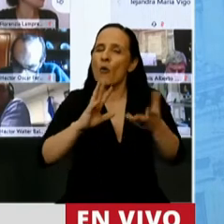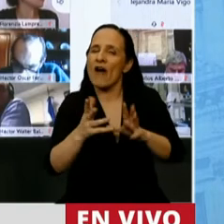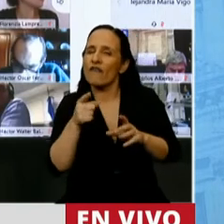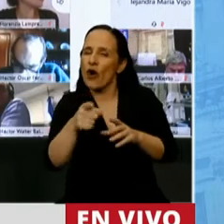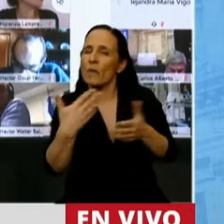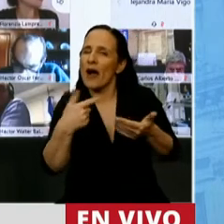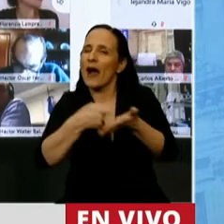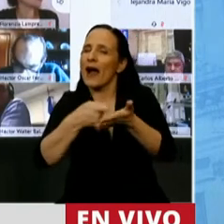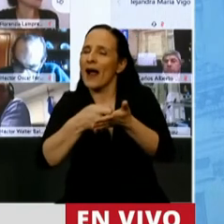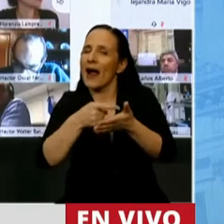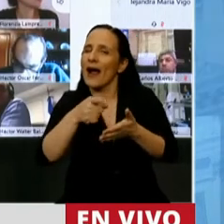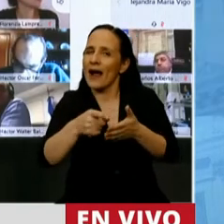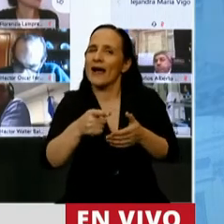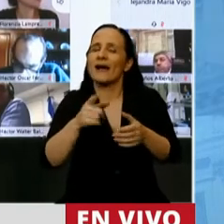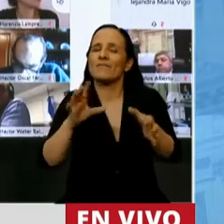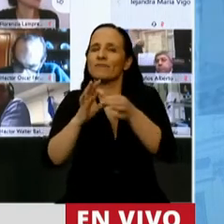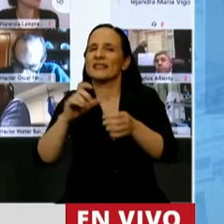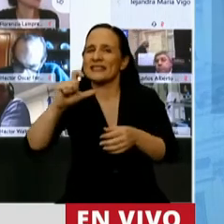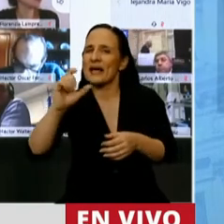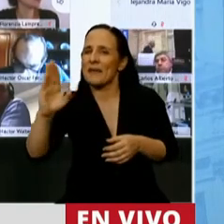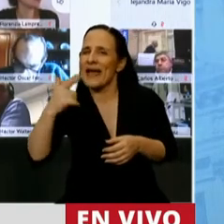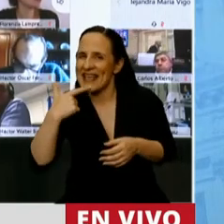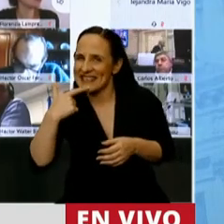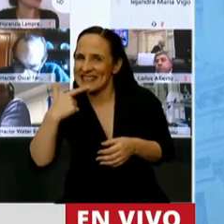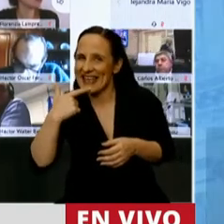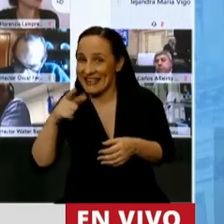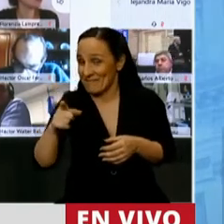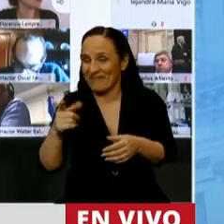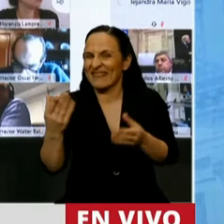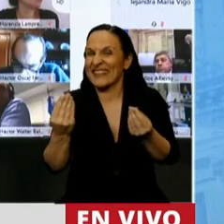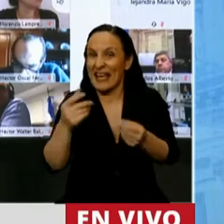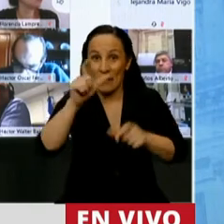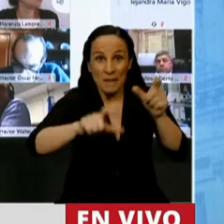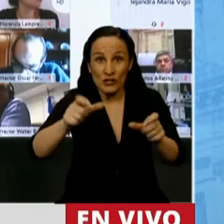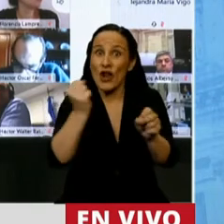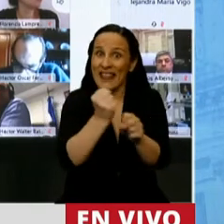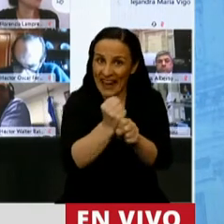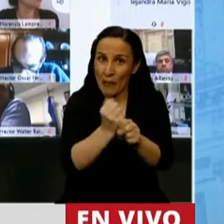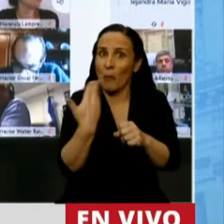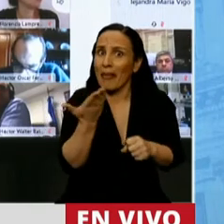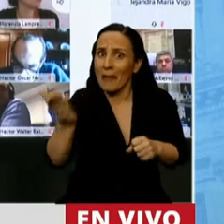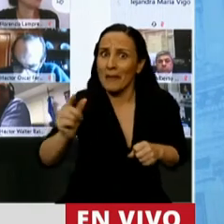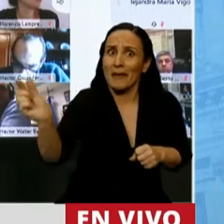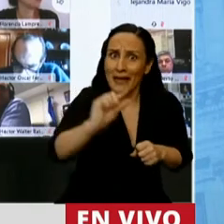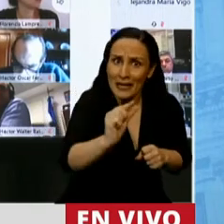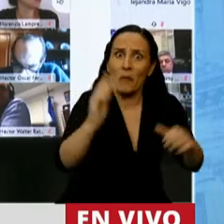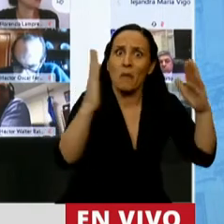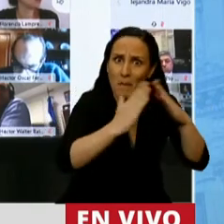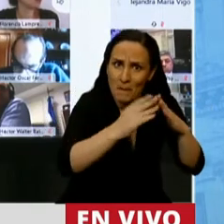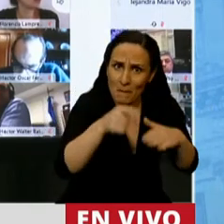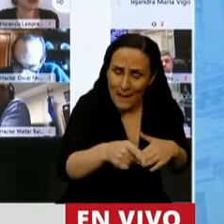que tiene que ver con el CBS, con que los trabajadores puedan tomar un crédito hipotecario en la Argentina